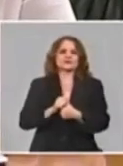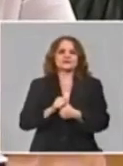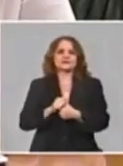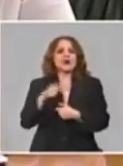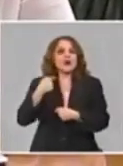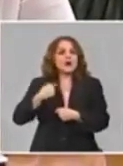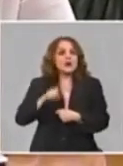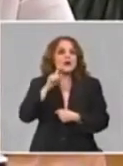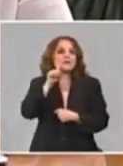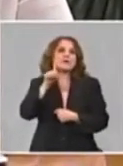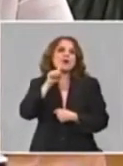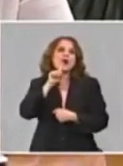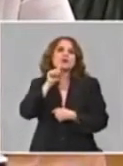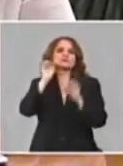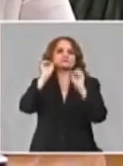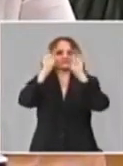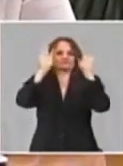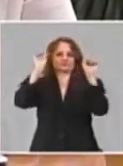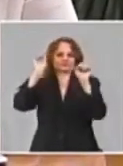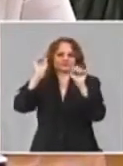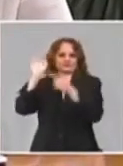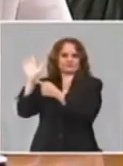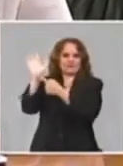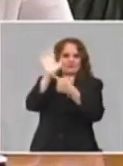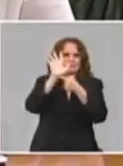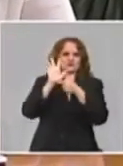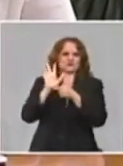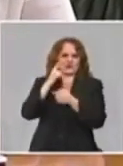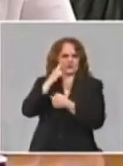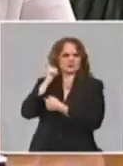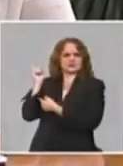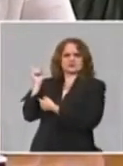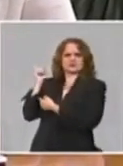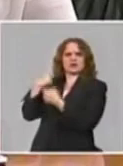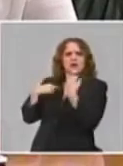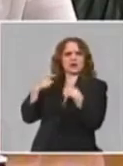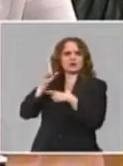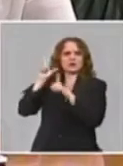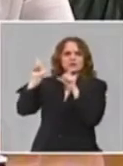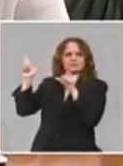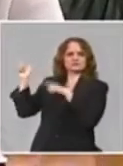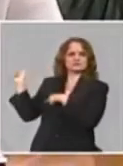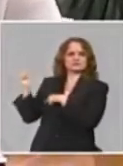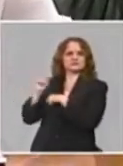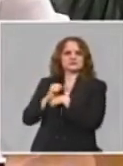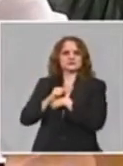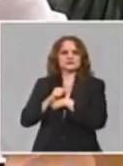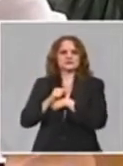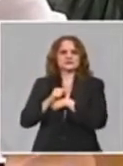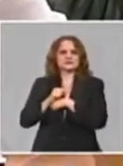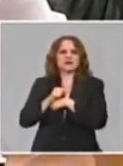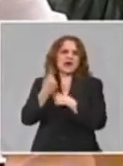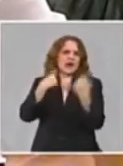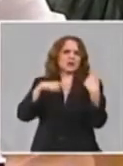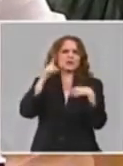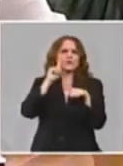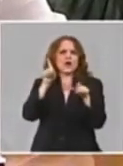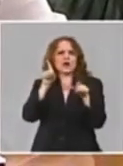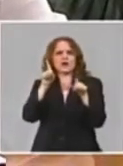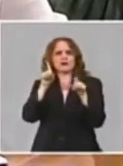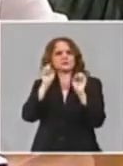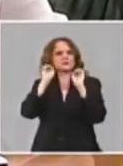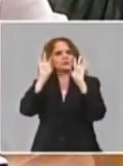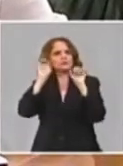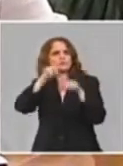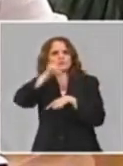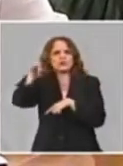empezamos ahora a publicar empezamos creo que hay una lámina de alguna no sé si está por ahí de algunas publicaciones que ya tenemos